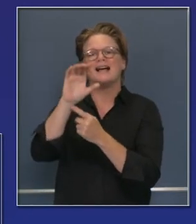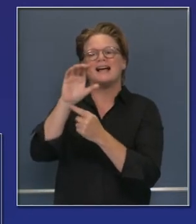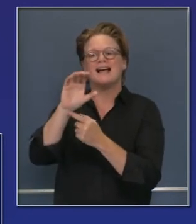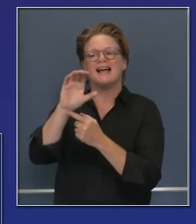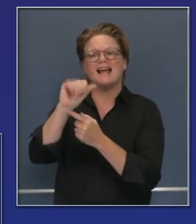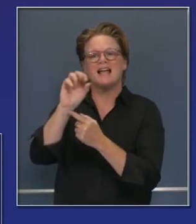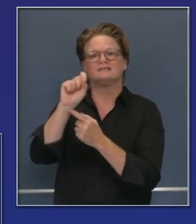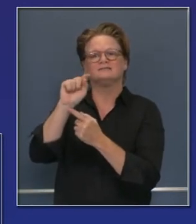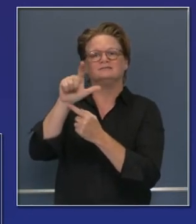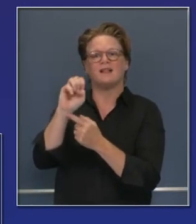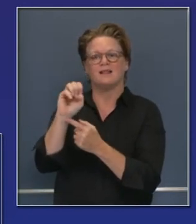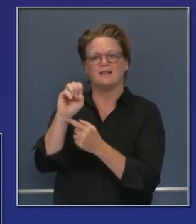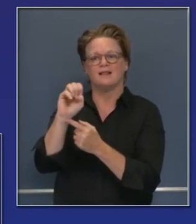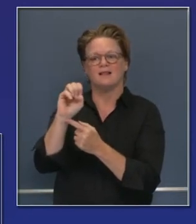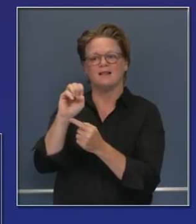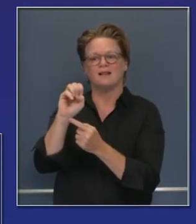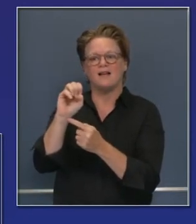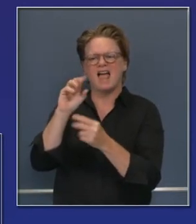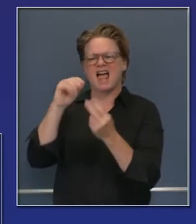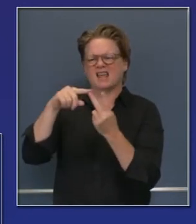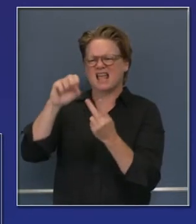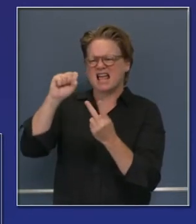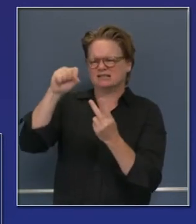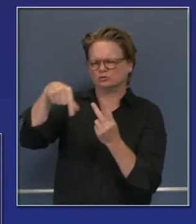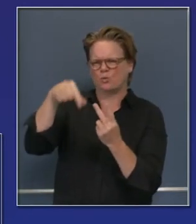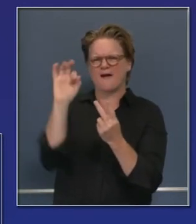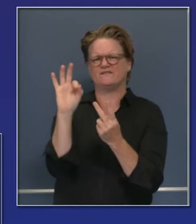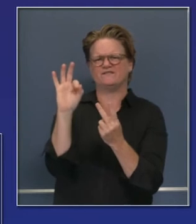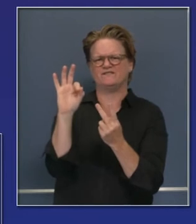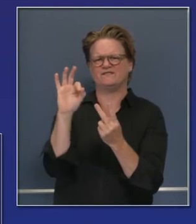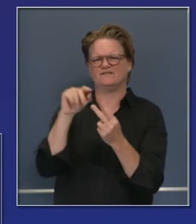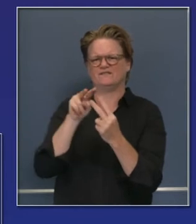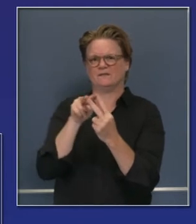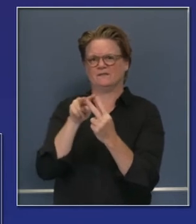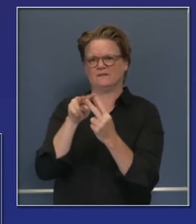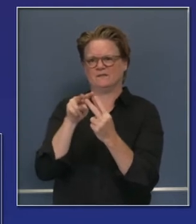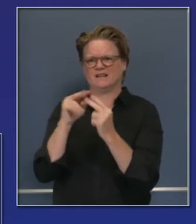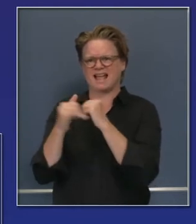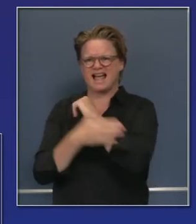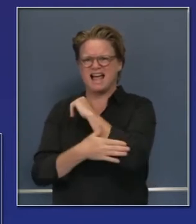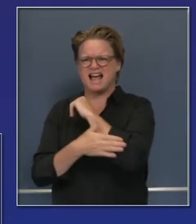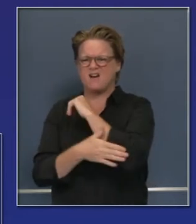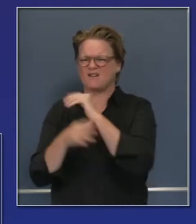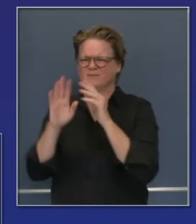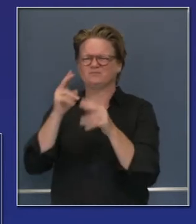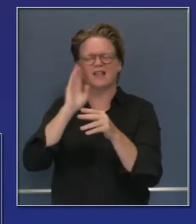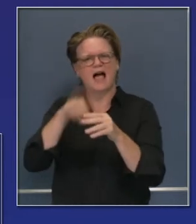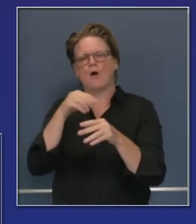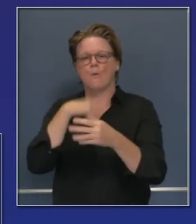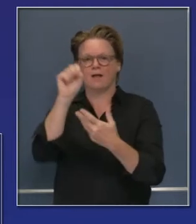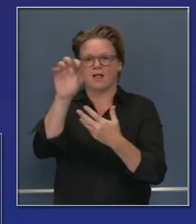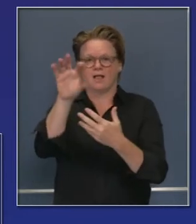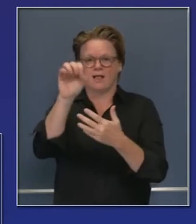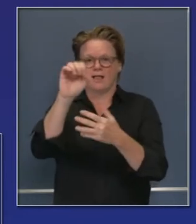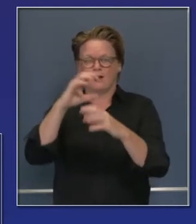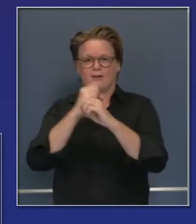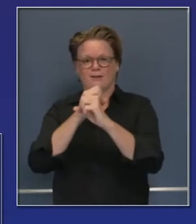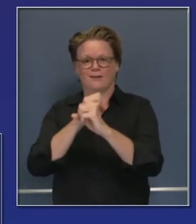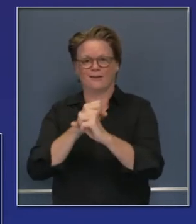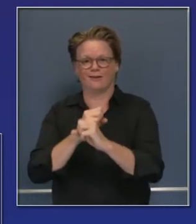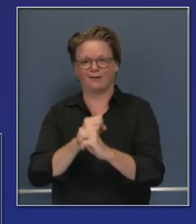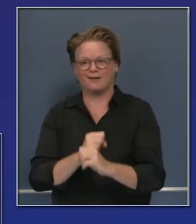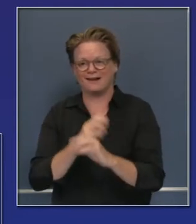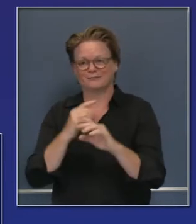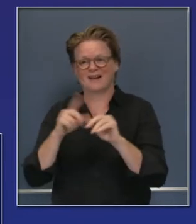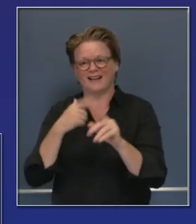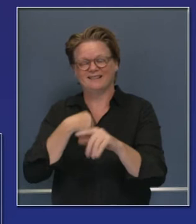incendio que se llamaba Castle ahora lo llamamos SQF. Sé que es difícil recordar los números y los nombres de todo esto, pero estamos tratando de